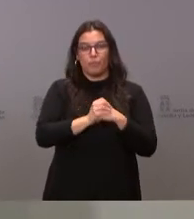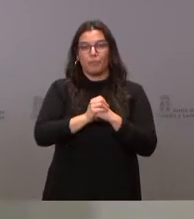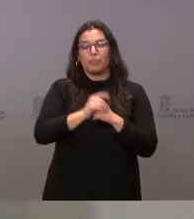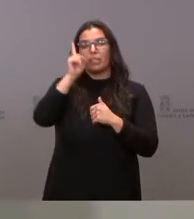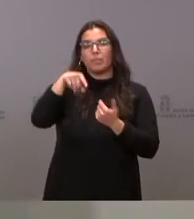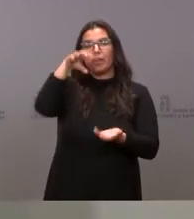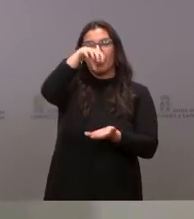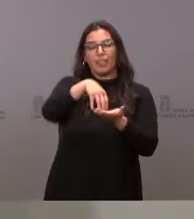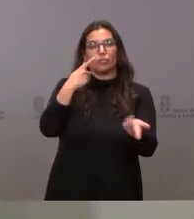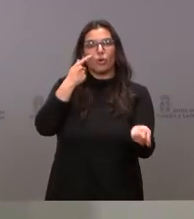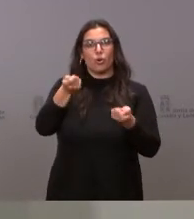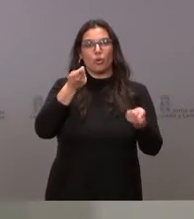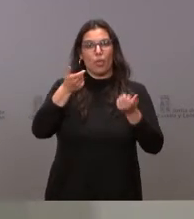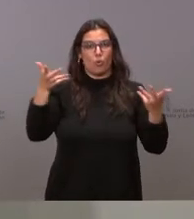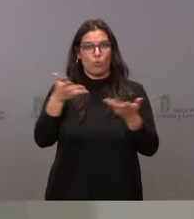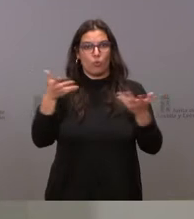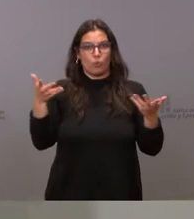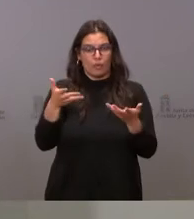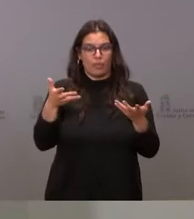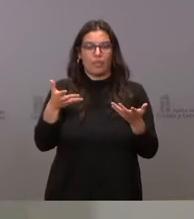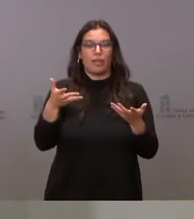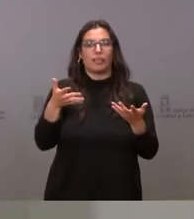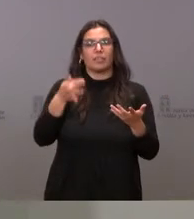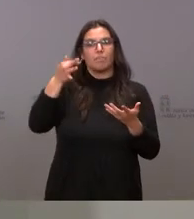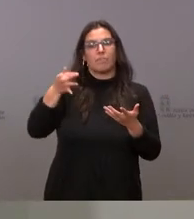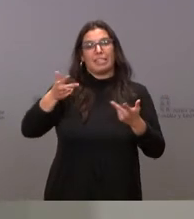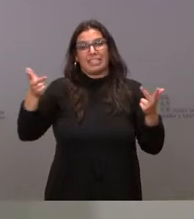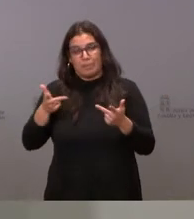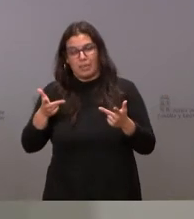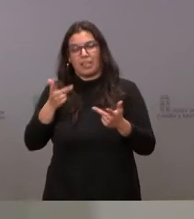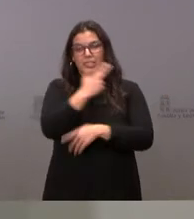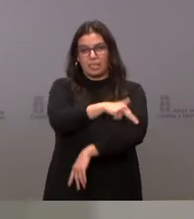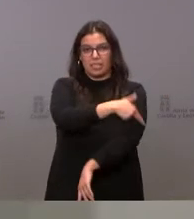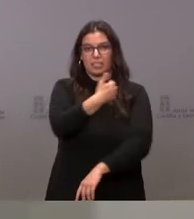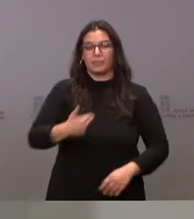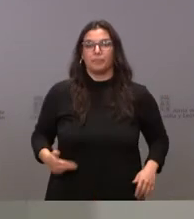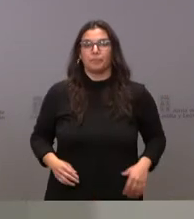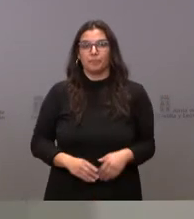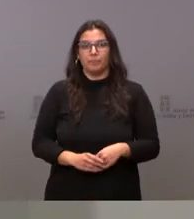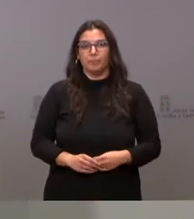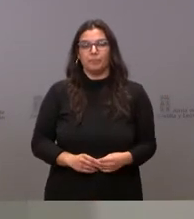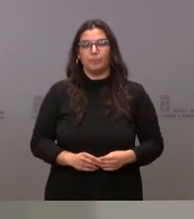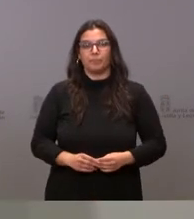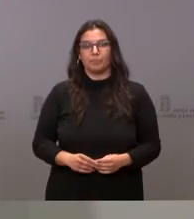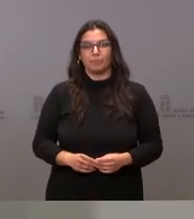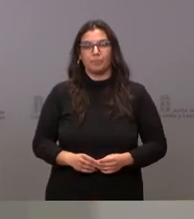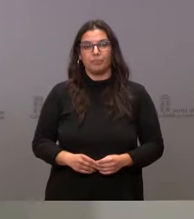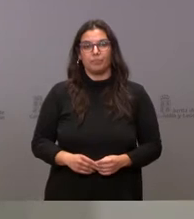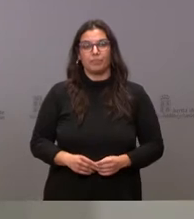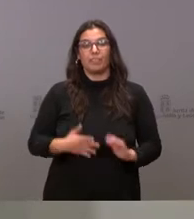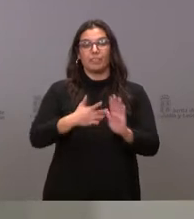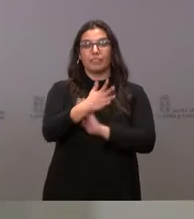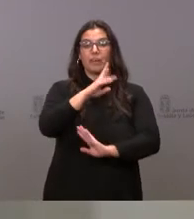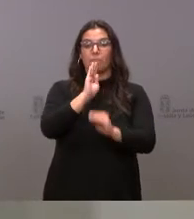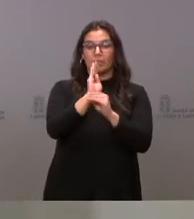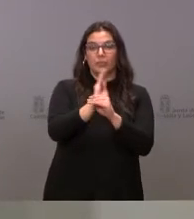del Centro Coordinador de Urgencias y Emergencias Sanitarias. Se trata del mantenimiento